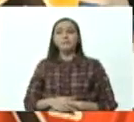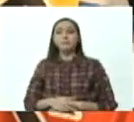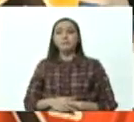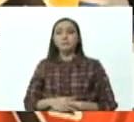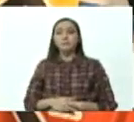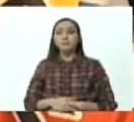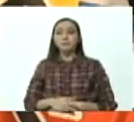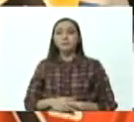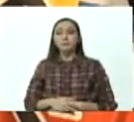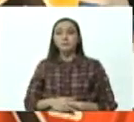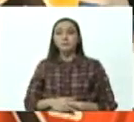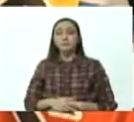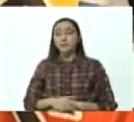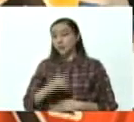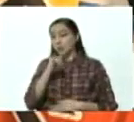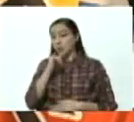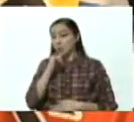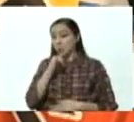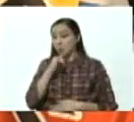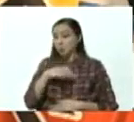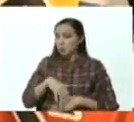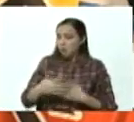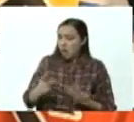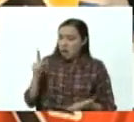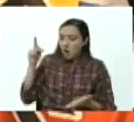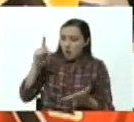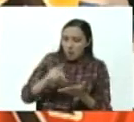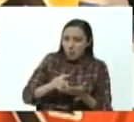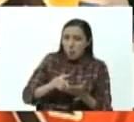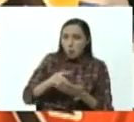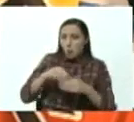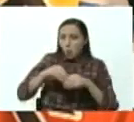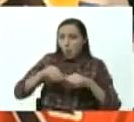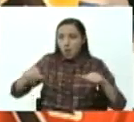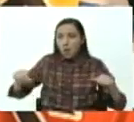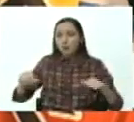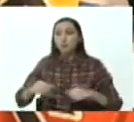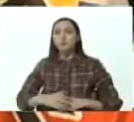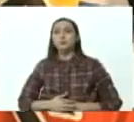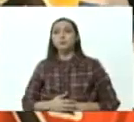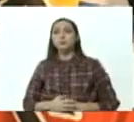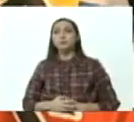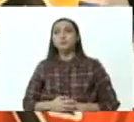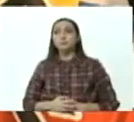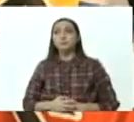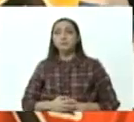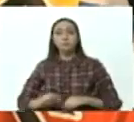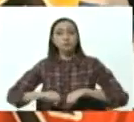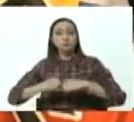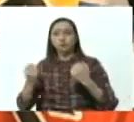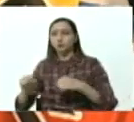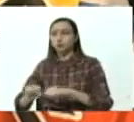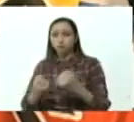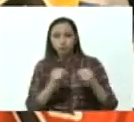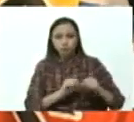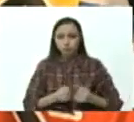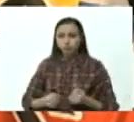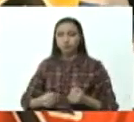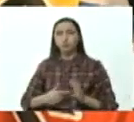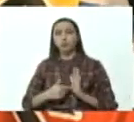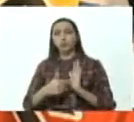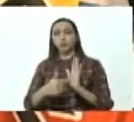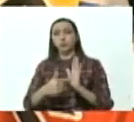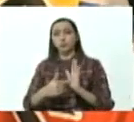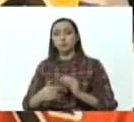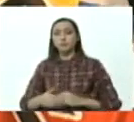sin estar bien informado pensar que está llegando un territorio devastado un